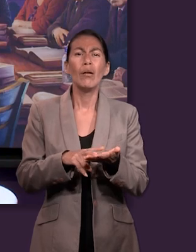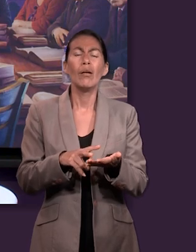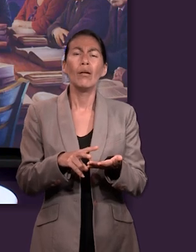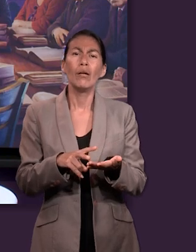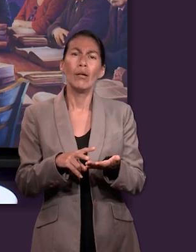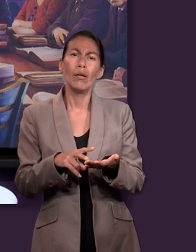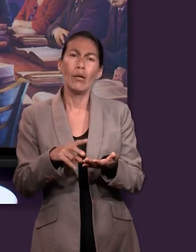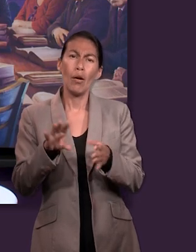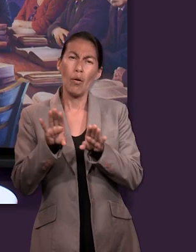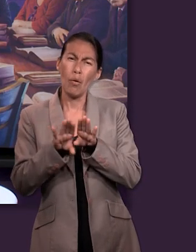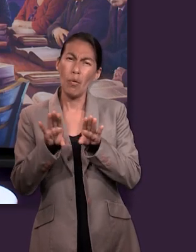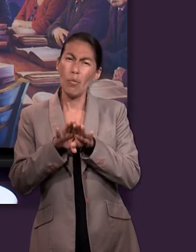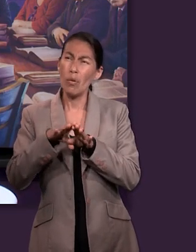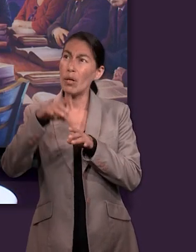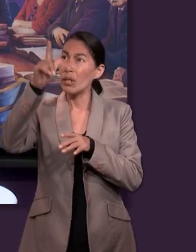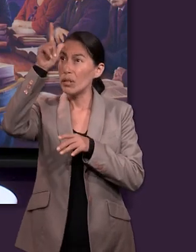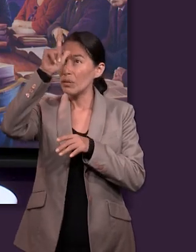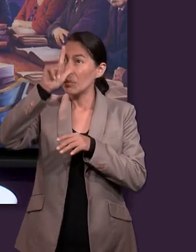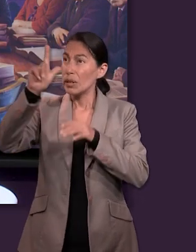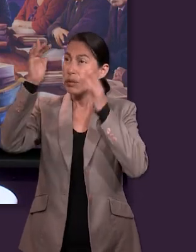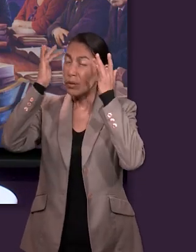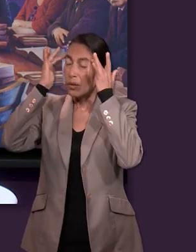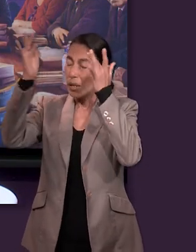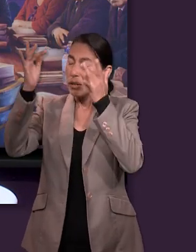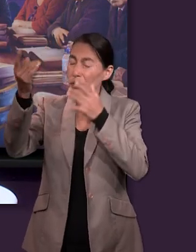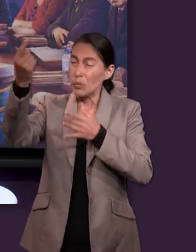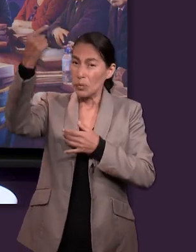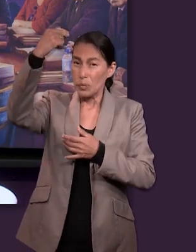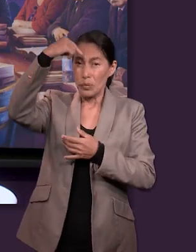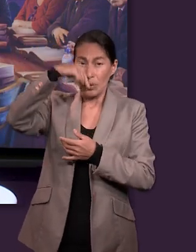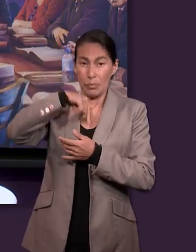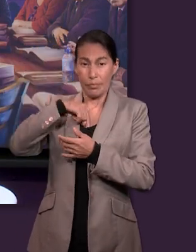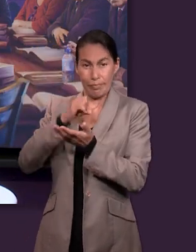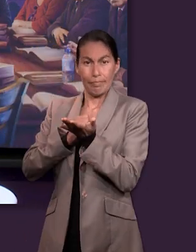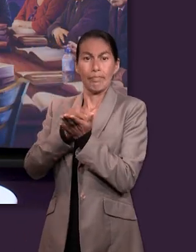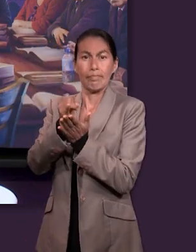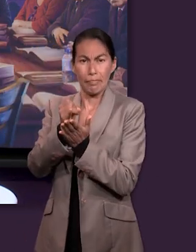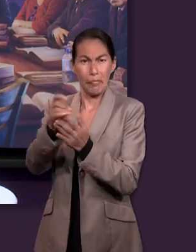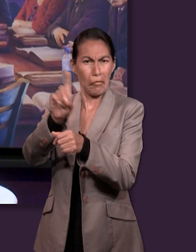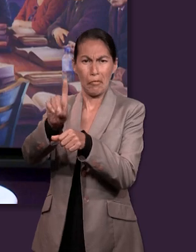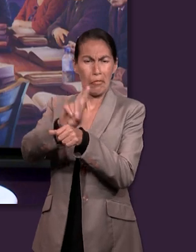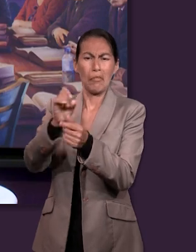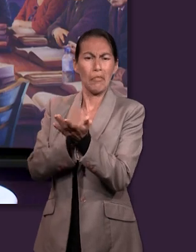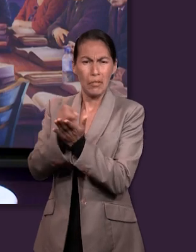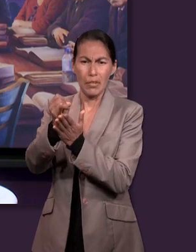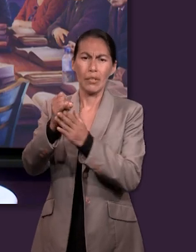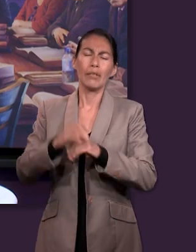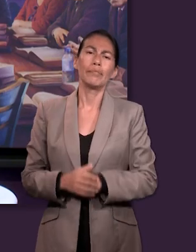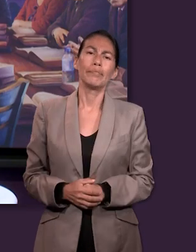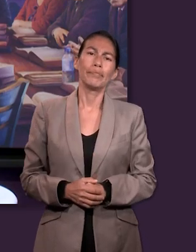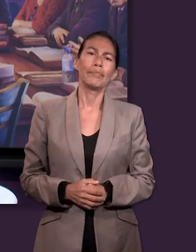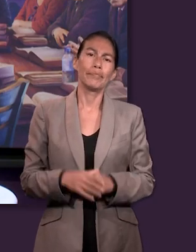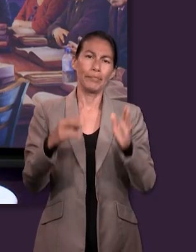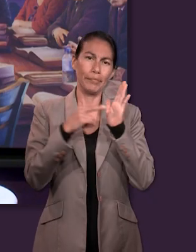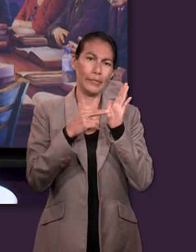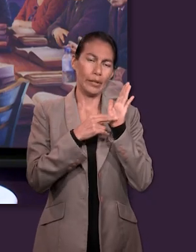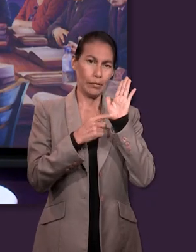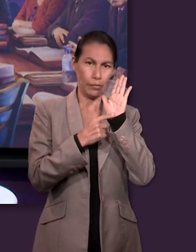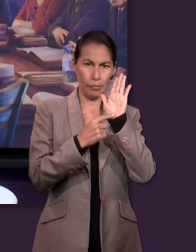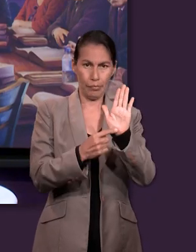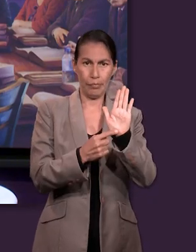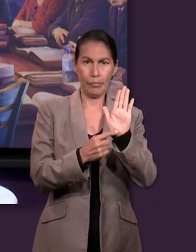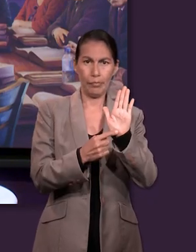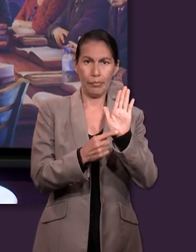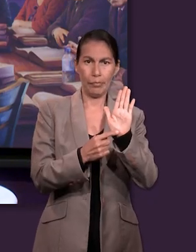principio de la presencia del Espíritu Santo en nuestras decisiones diarias. Quiero compartir con ustedes solo un versículo